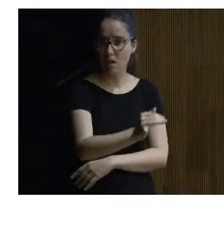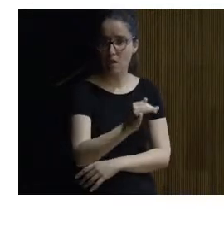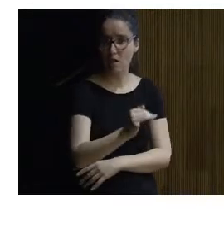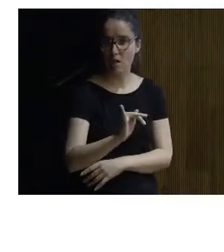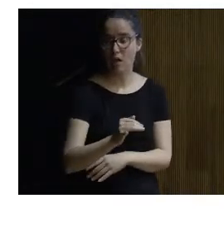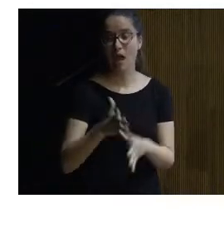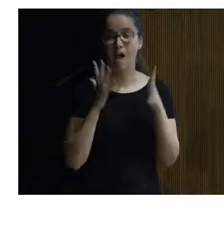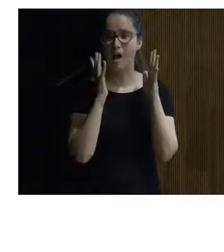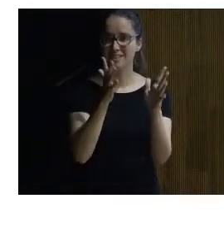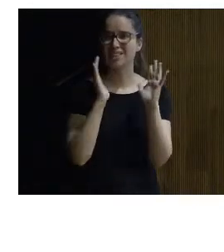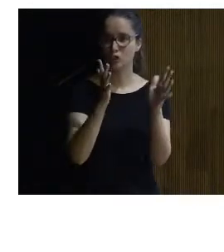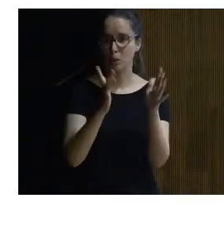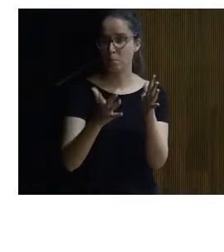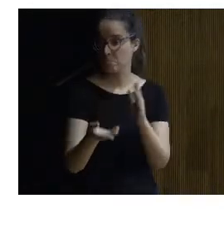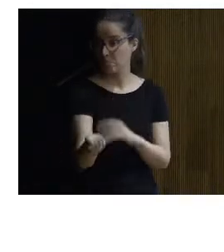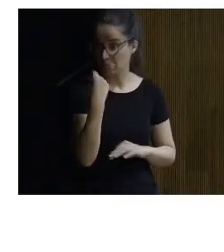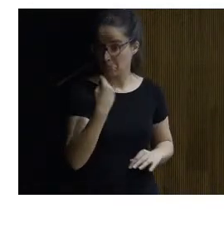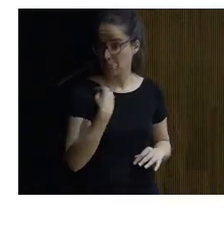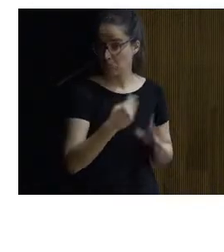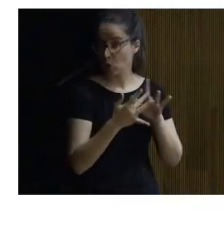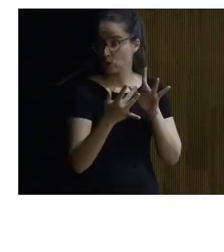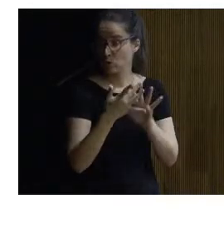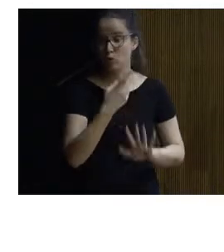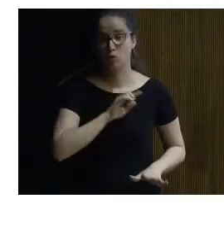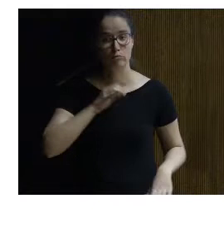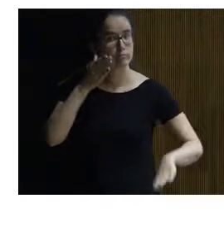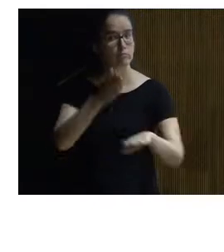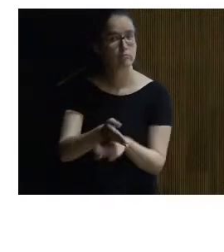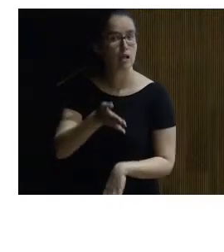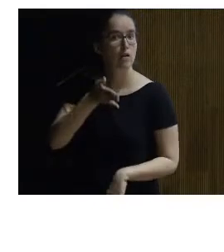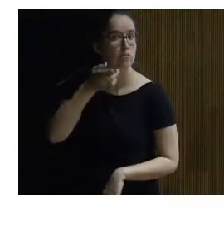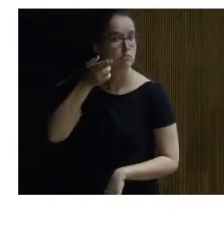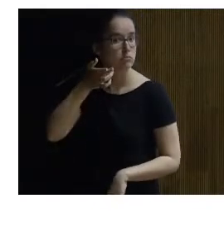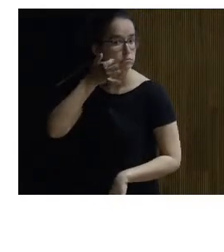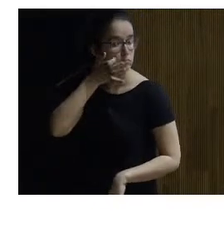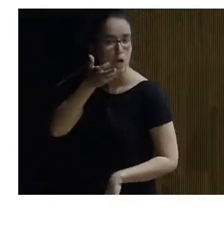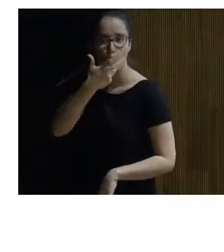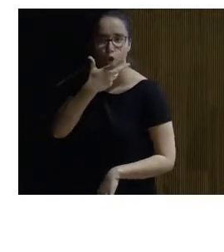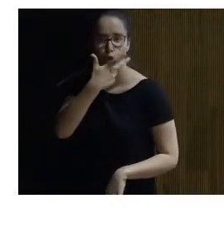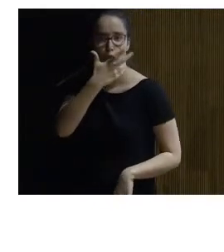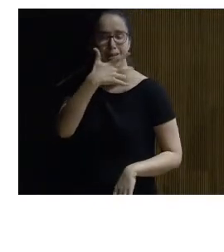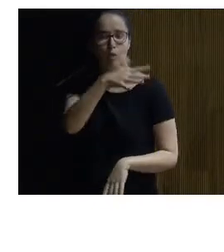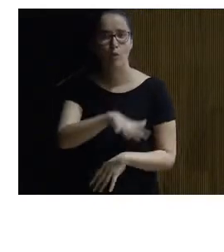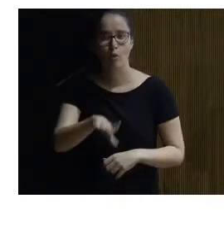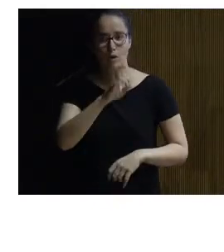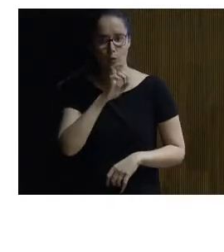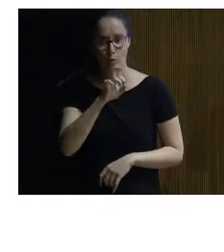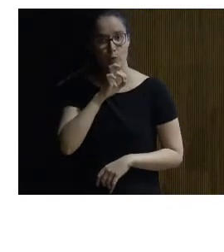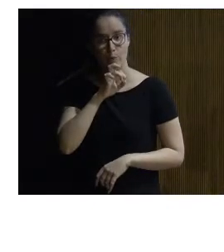asesoramiento pues bueno se pusieron en contacto con nosotros nosotros nos fuimos allí a conocer cómo era este sitio